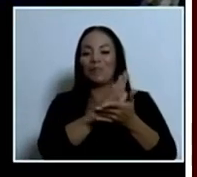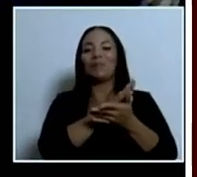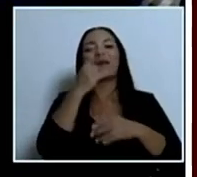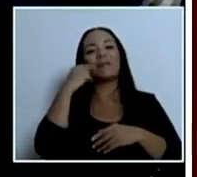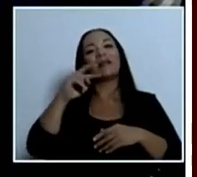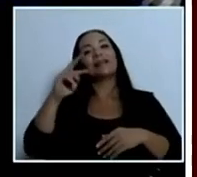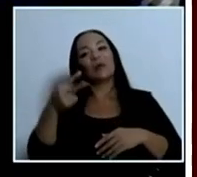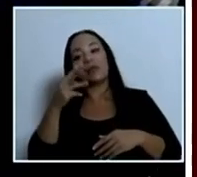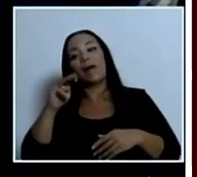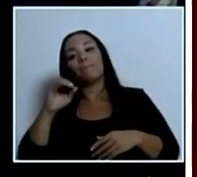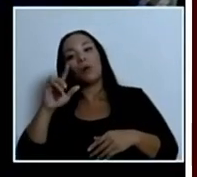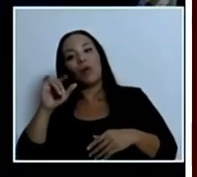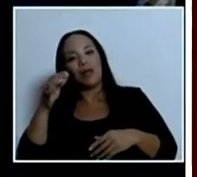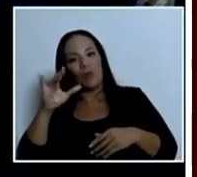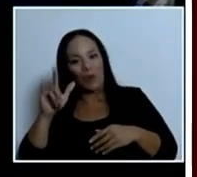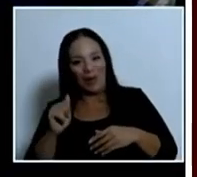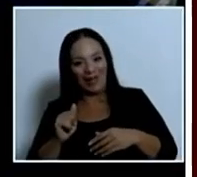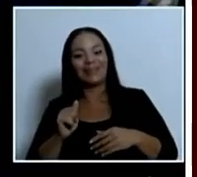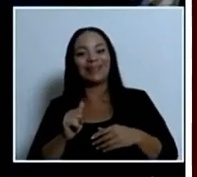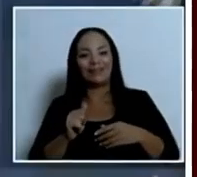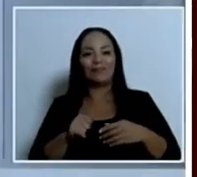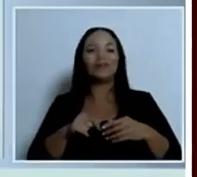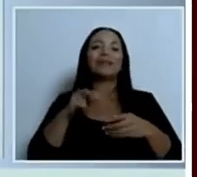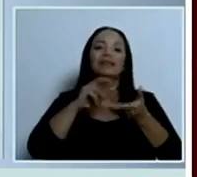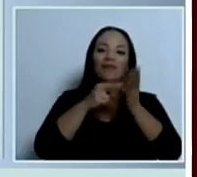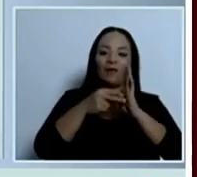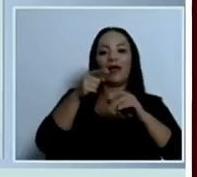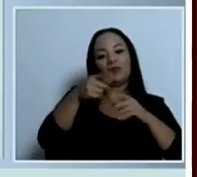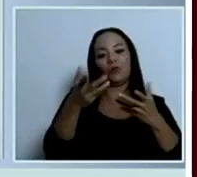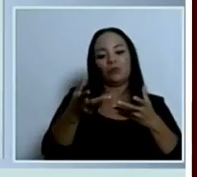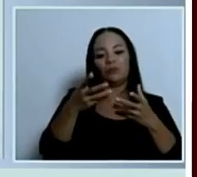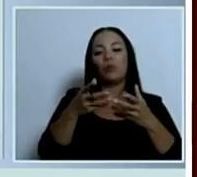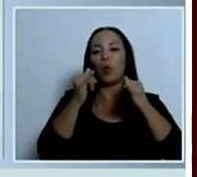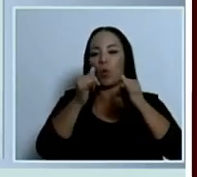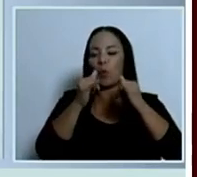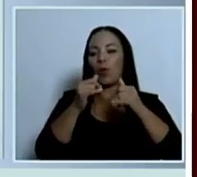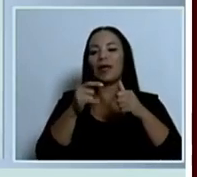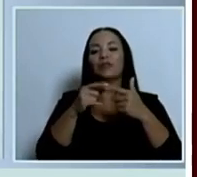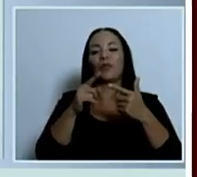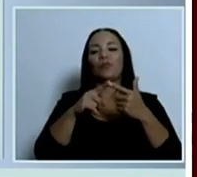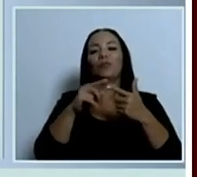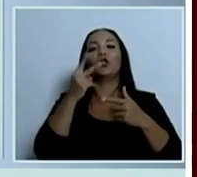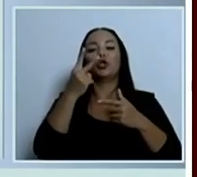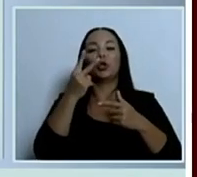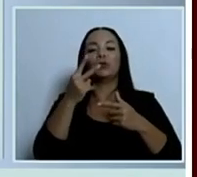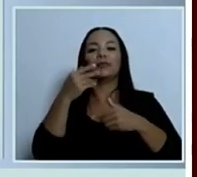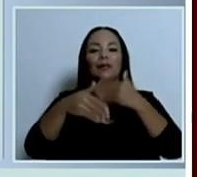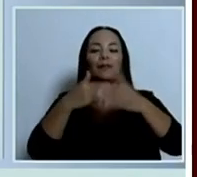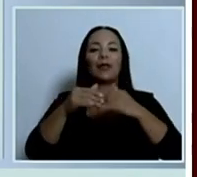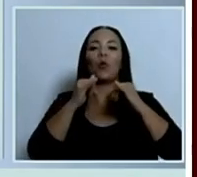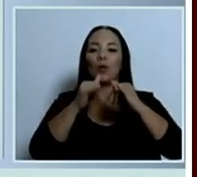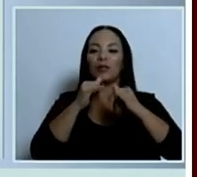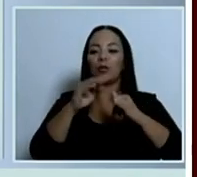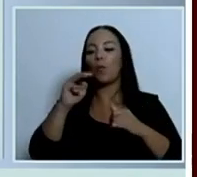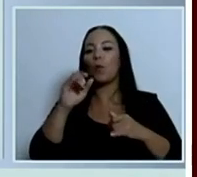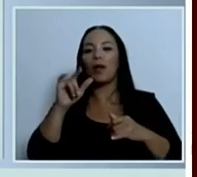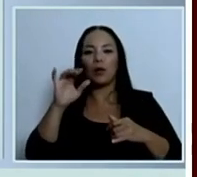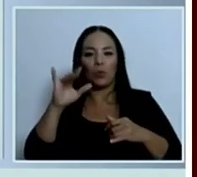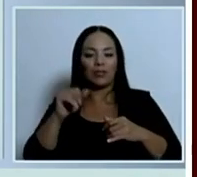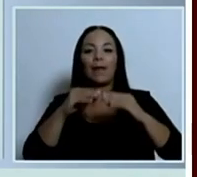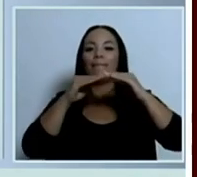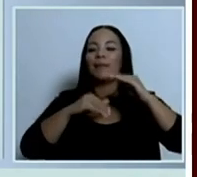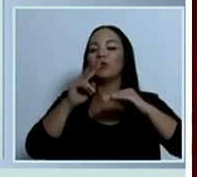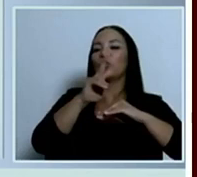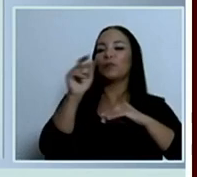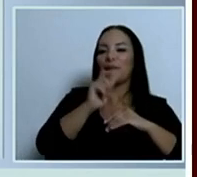molécula. Entonces esta también entraría por homologación. Lo que estamos hablando es de dos trámites de homologación de moléculas en menos de dos meses de